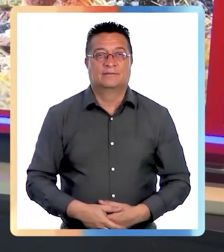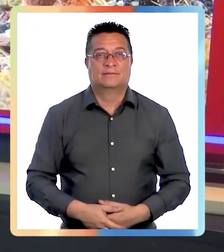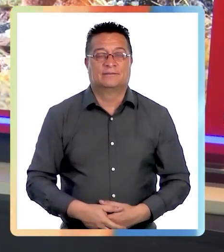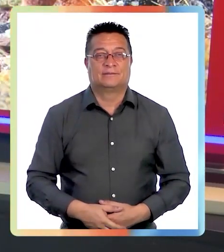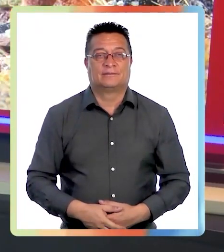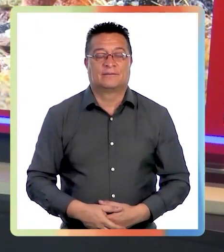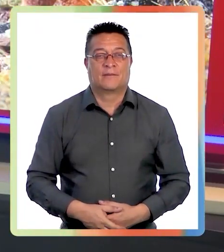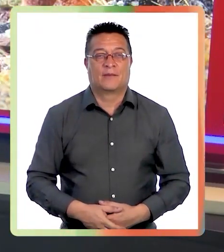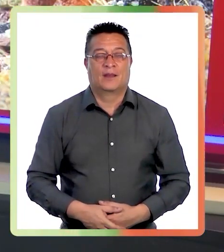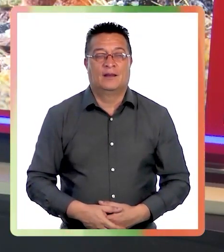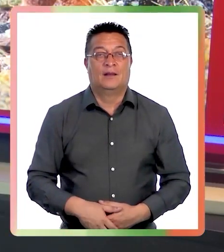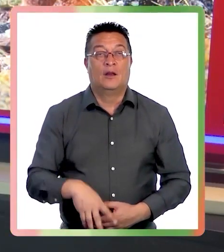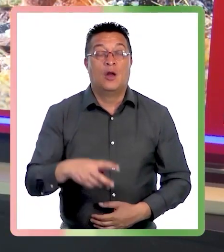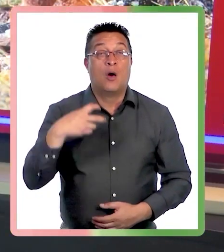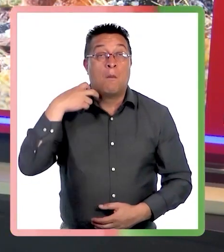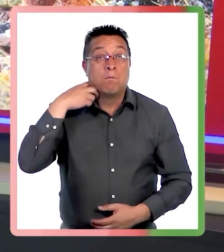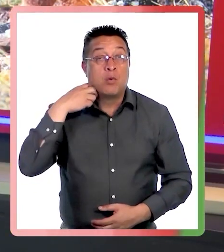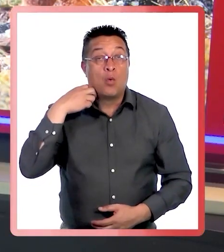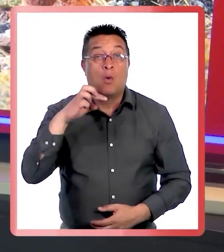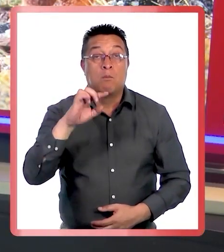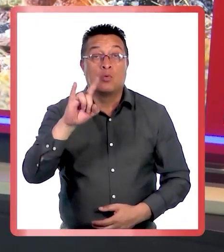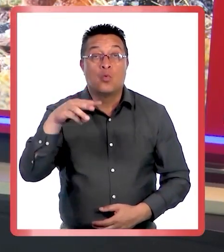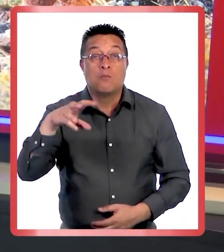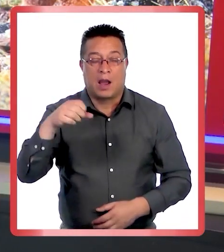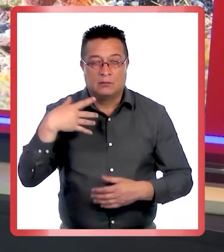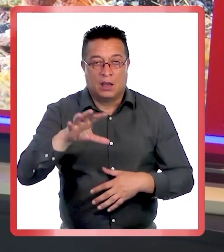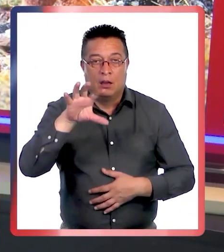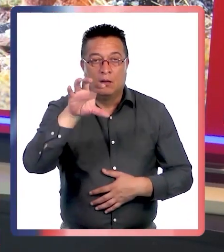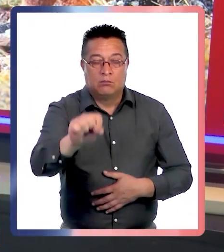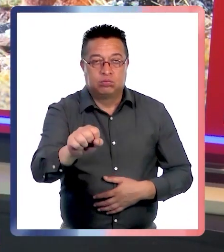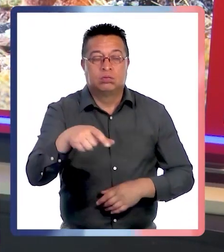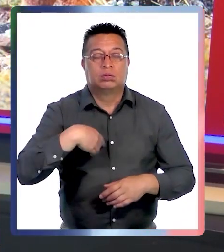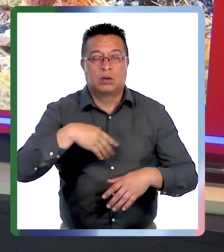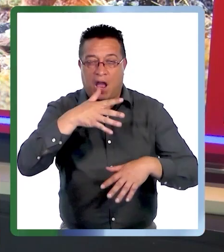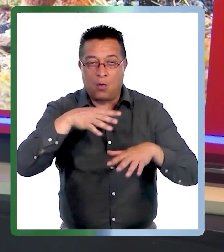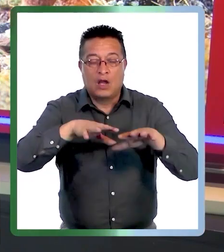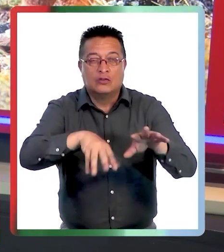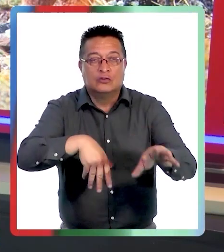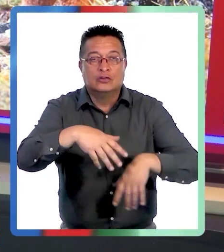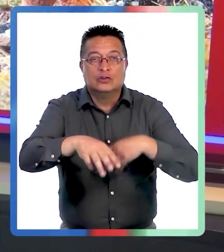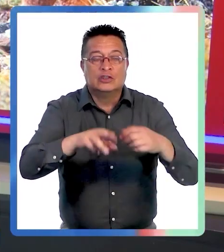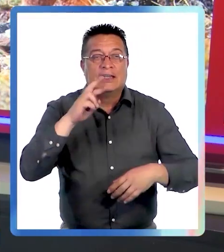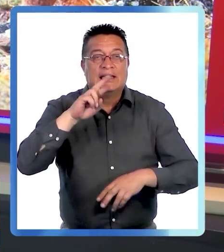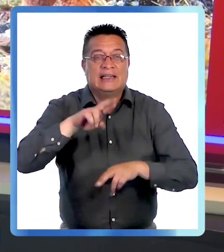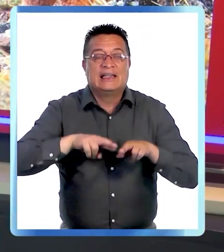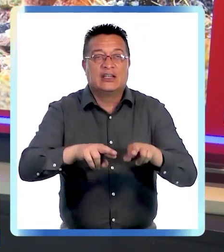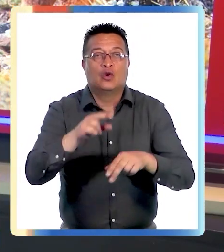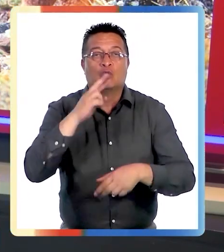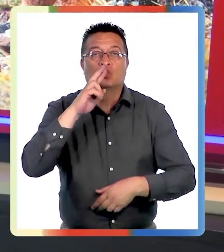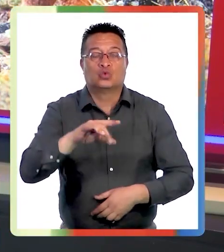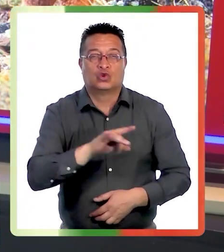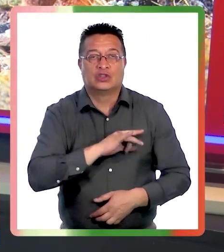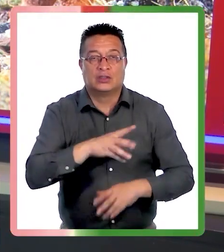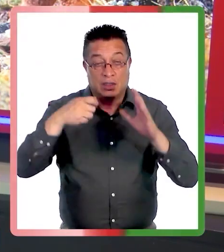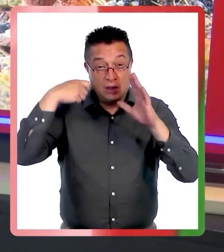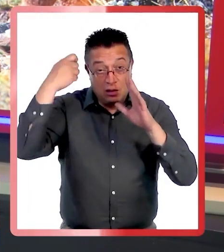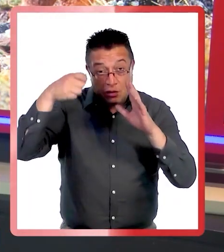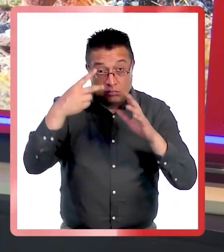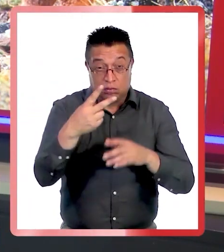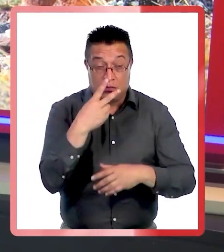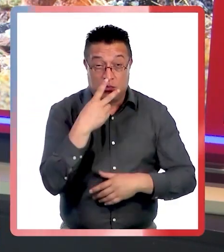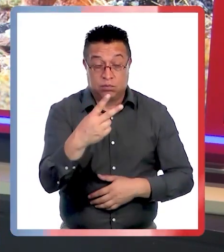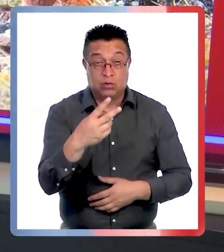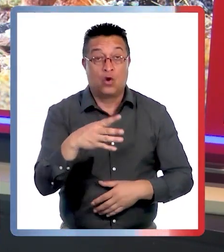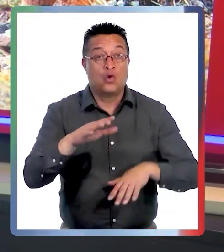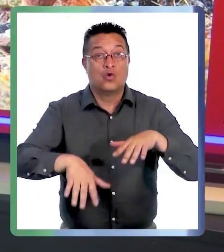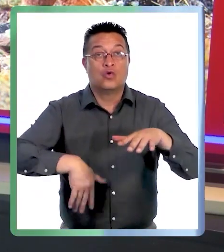Un puma fue captado por una familia mientras nadaba por un río en el sur de Chile. El registro muestra al enorme felino